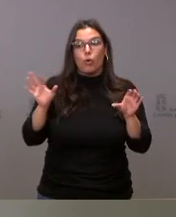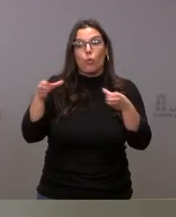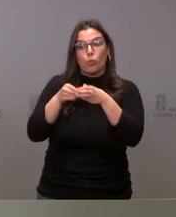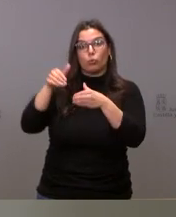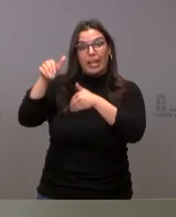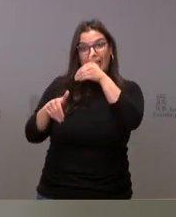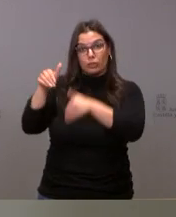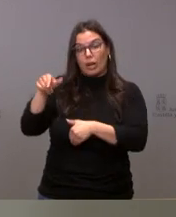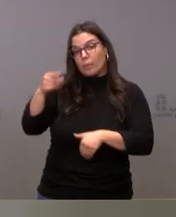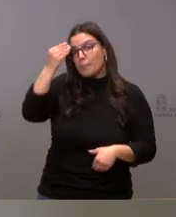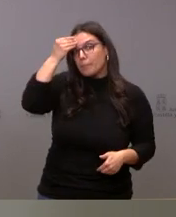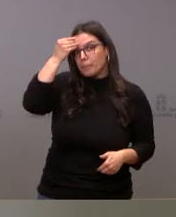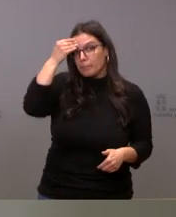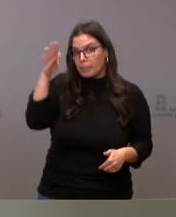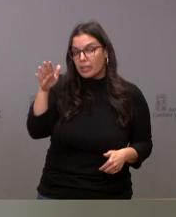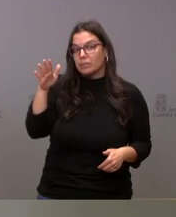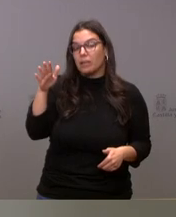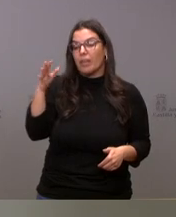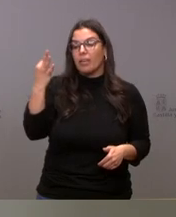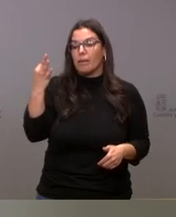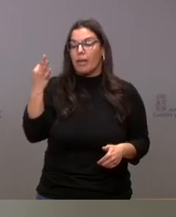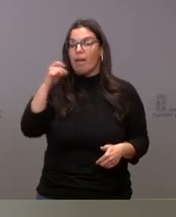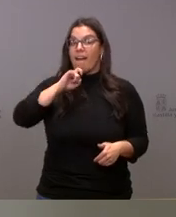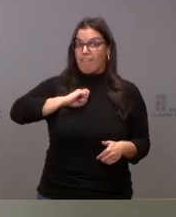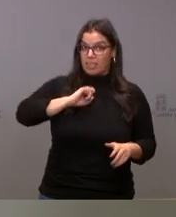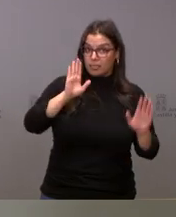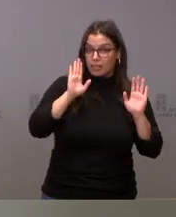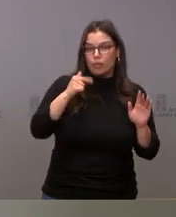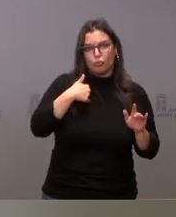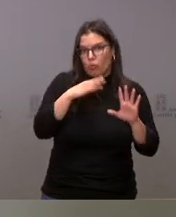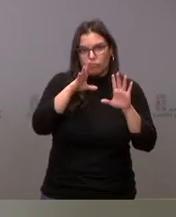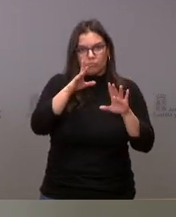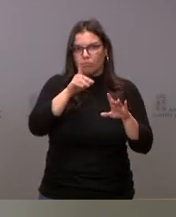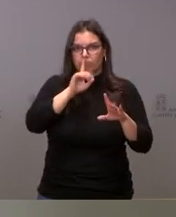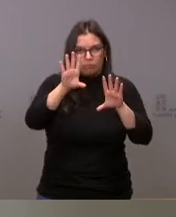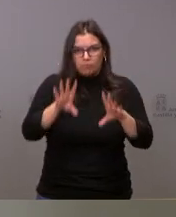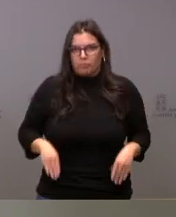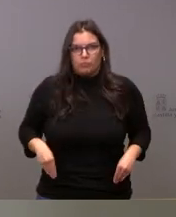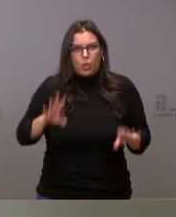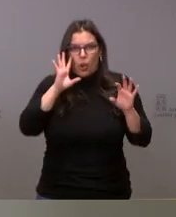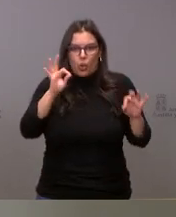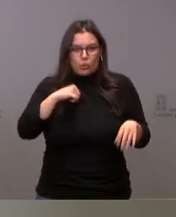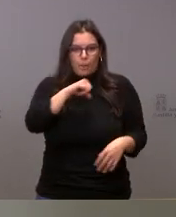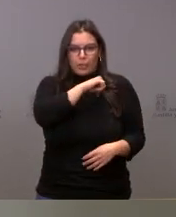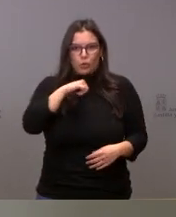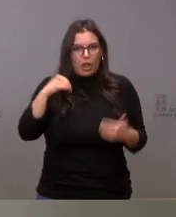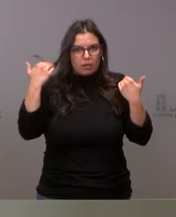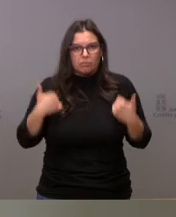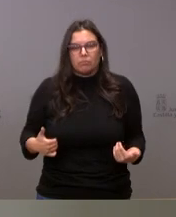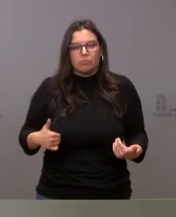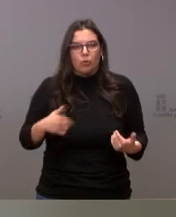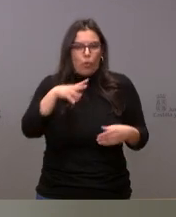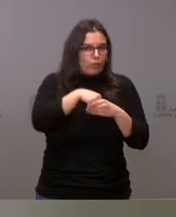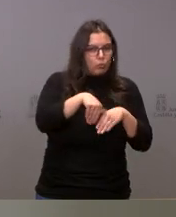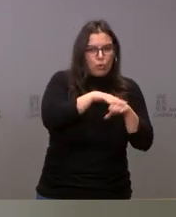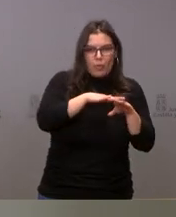considera apercibirme y yo por supuesto acato personalmente y como miembro del